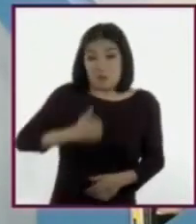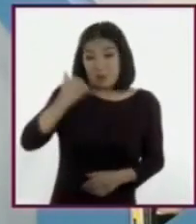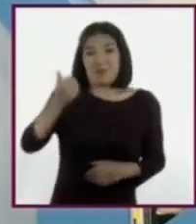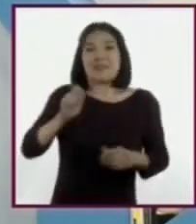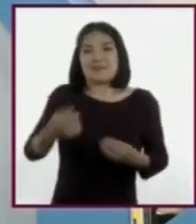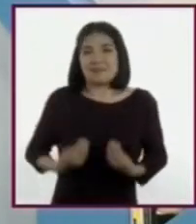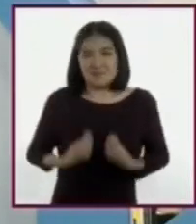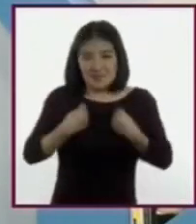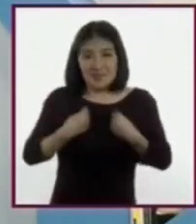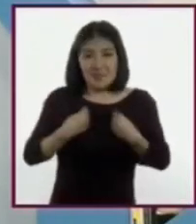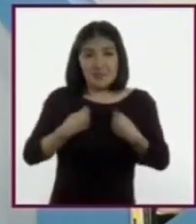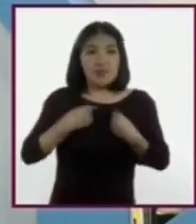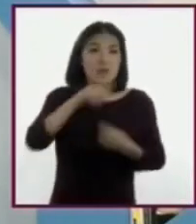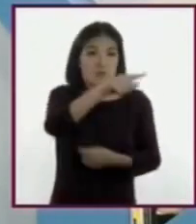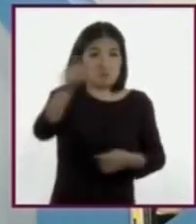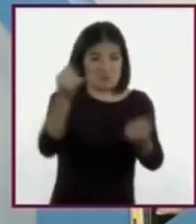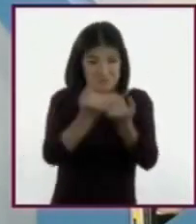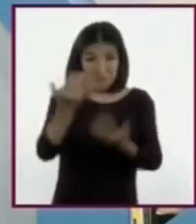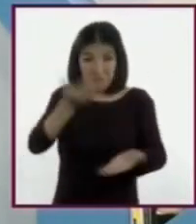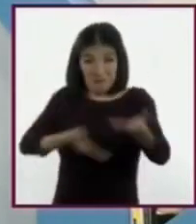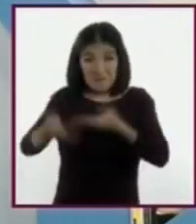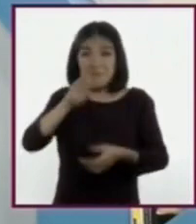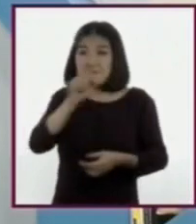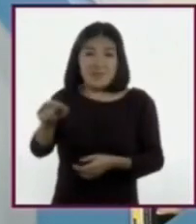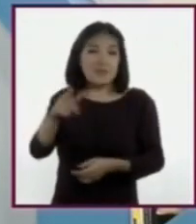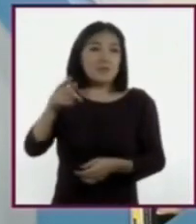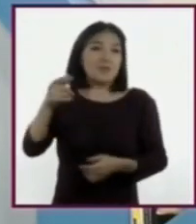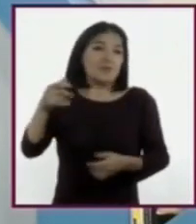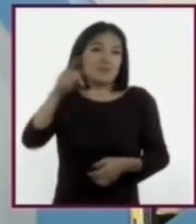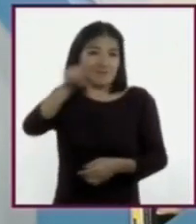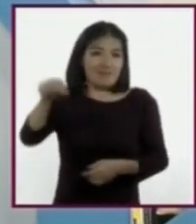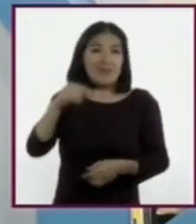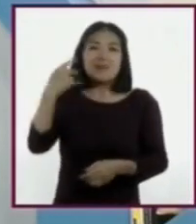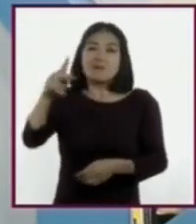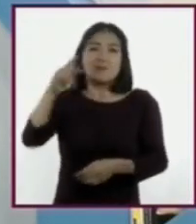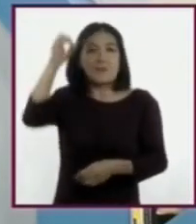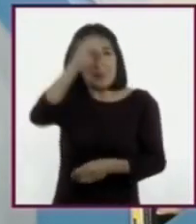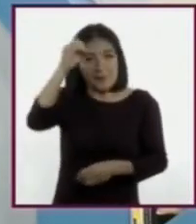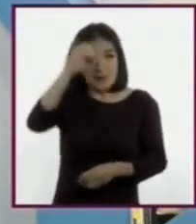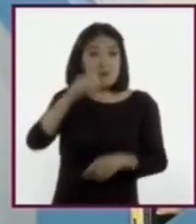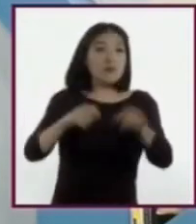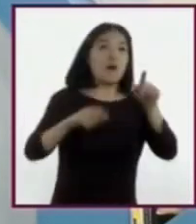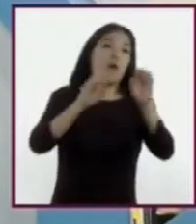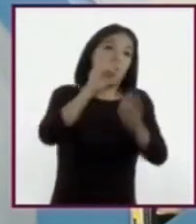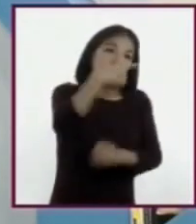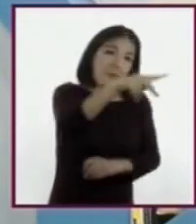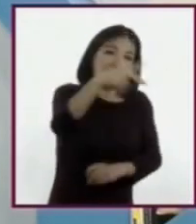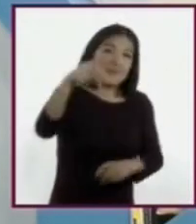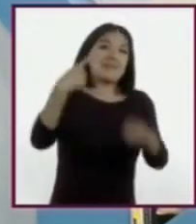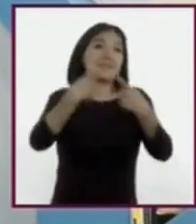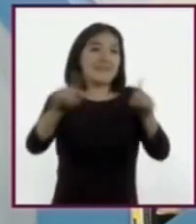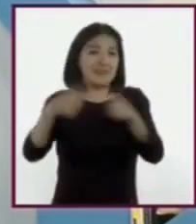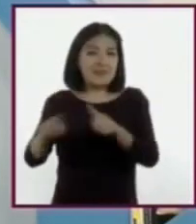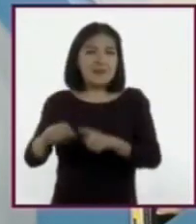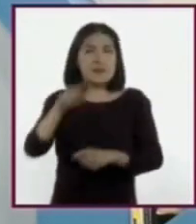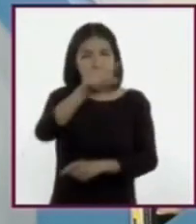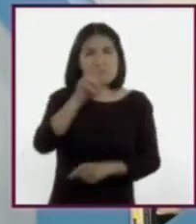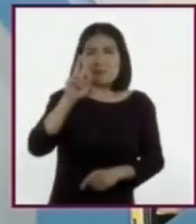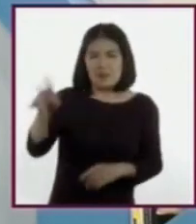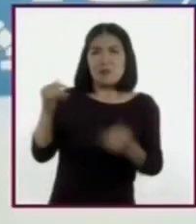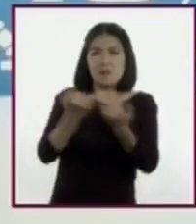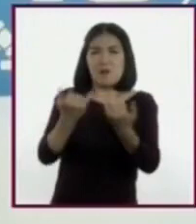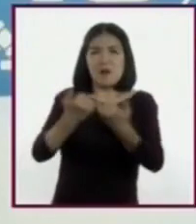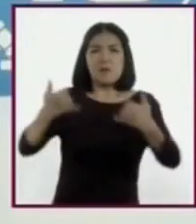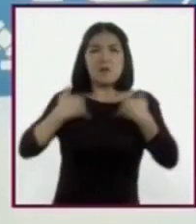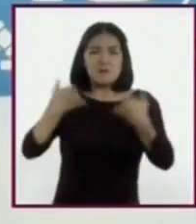¿Comparten los sueños de estos jóvenes o tienen los suyos propios? ¿Se fijaron que los jóvenes también comentaron sus miedos?